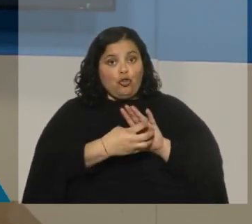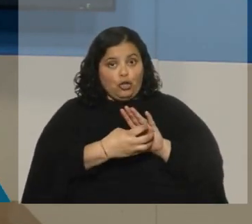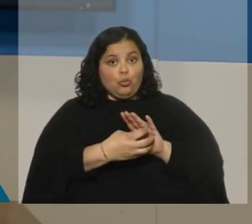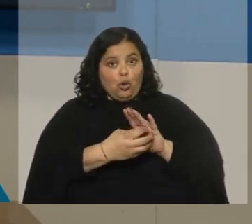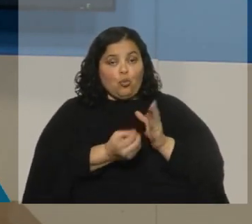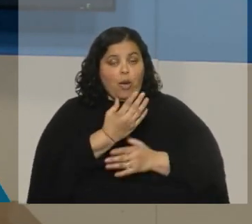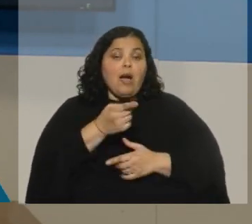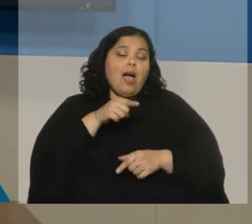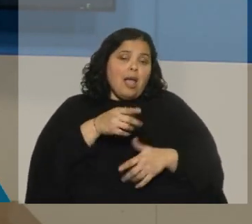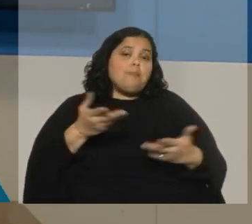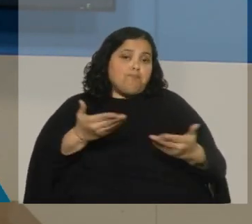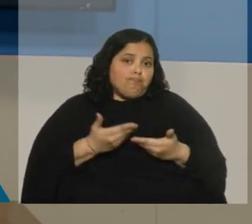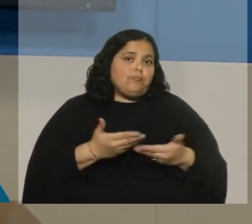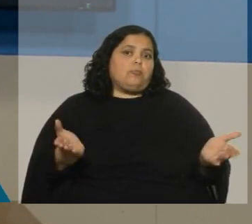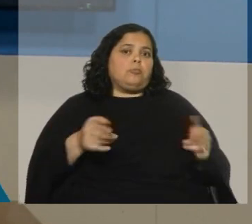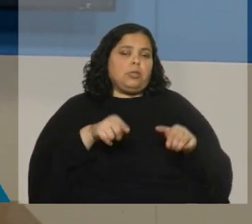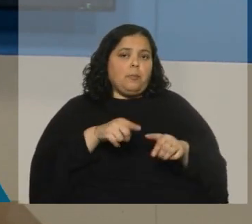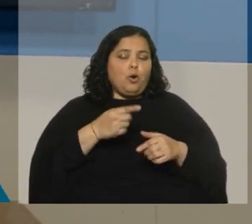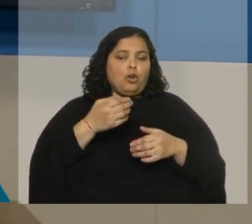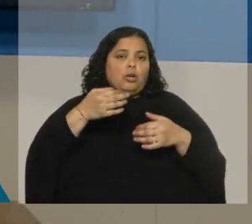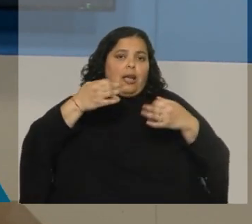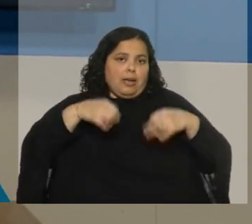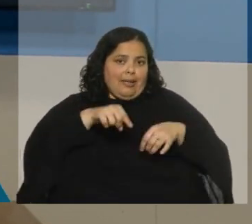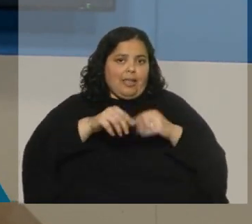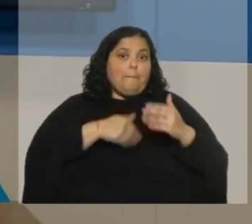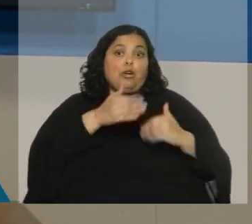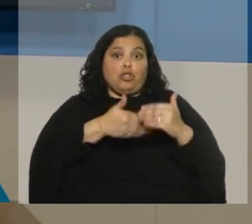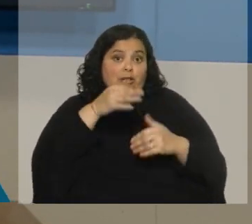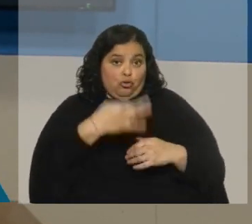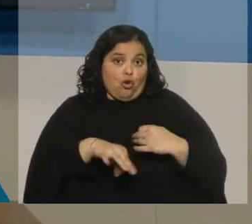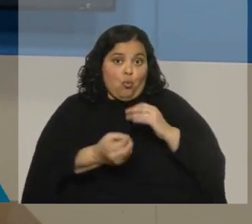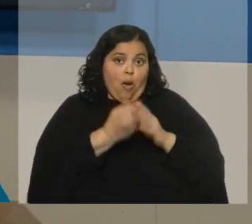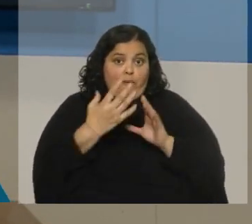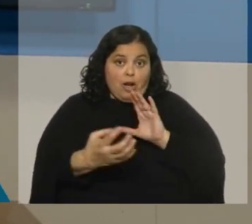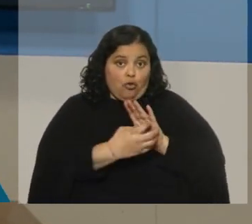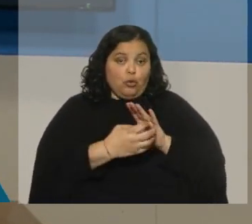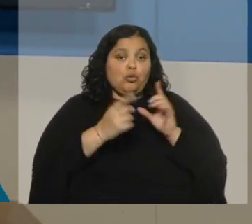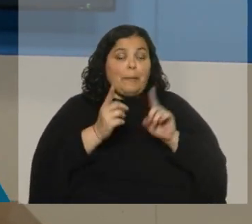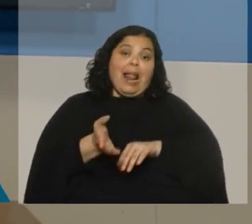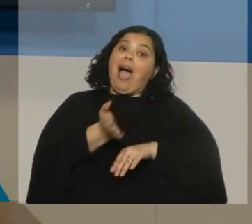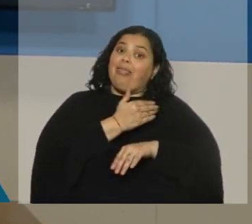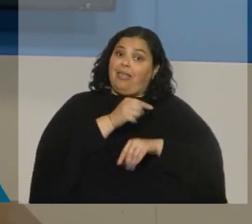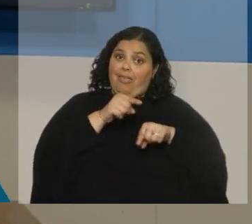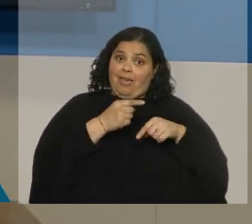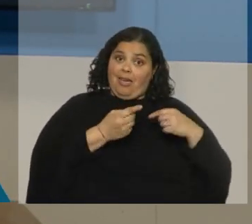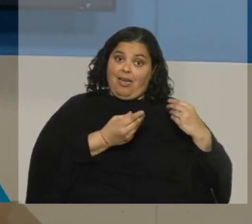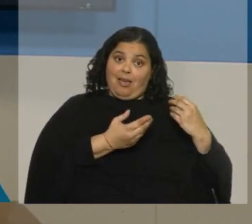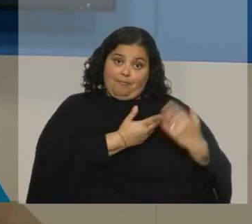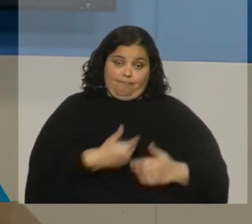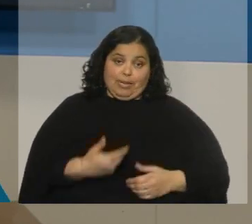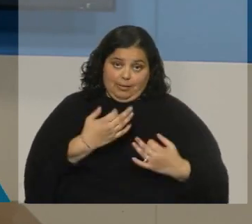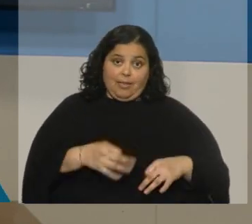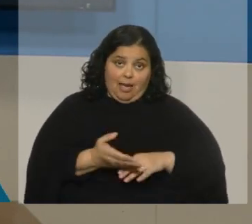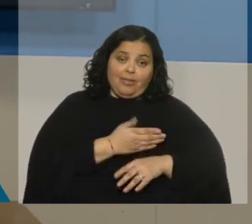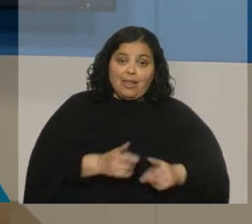se la jugó bastante por este proceso, incluso antes de asumir. Y ahora va a tener que hacer